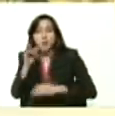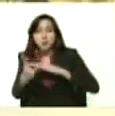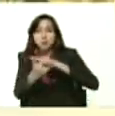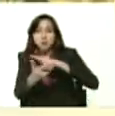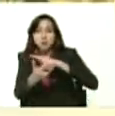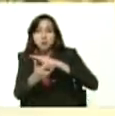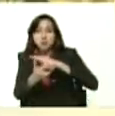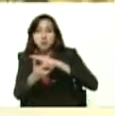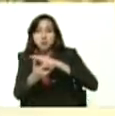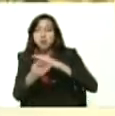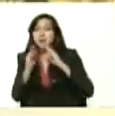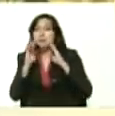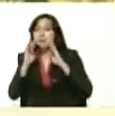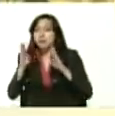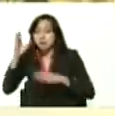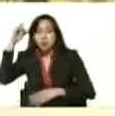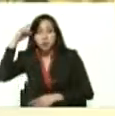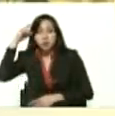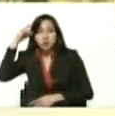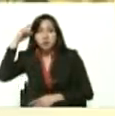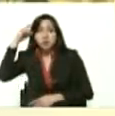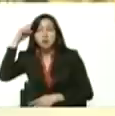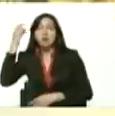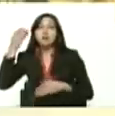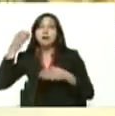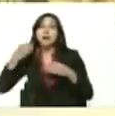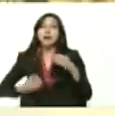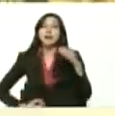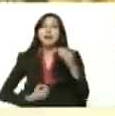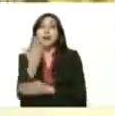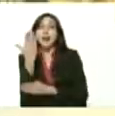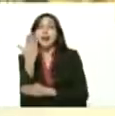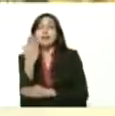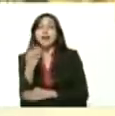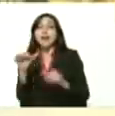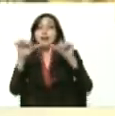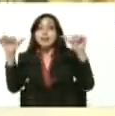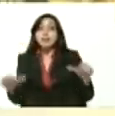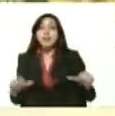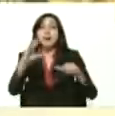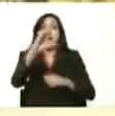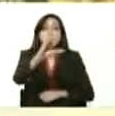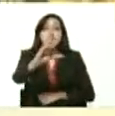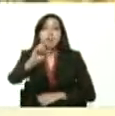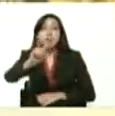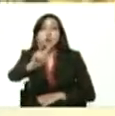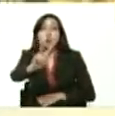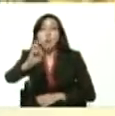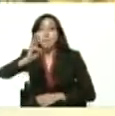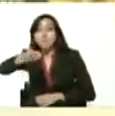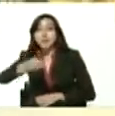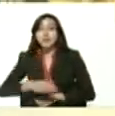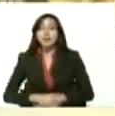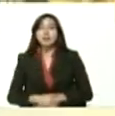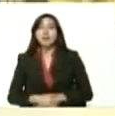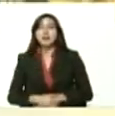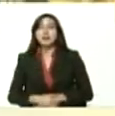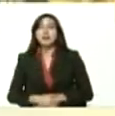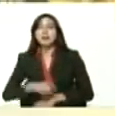bendito día en que nace el sistema C2P para que la economía digital